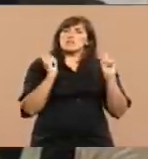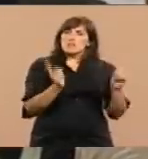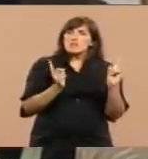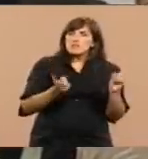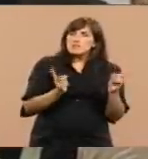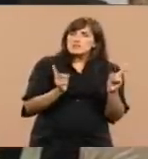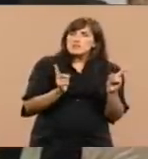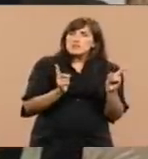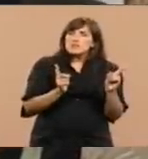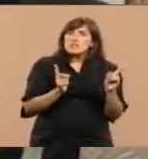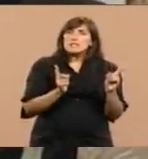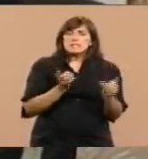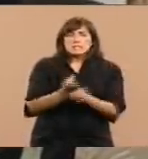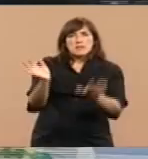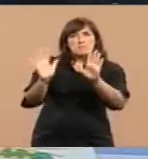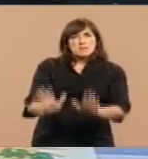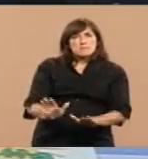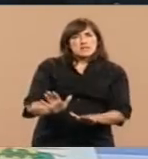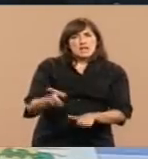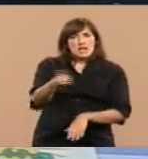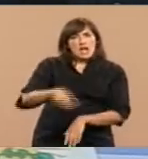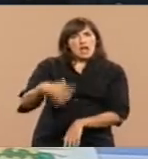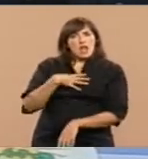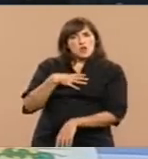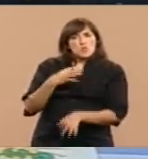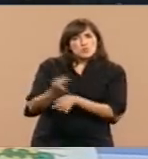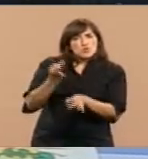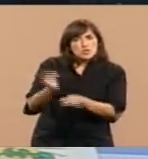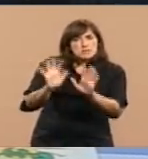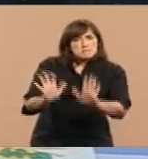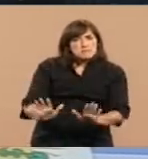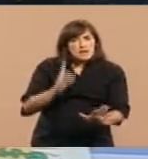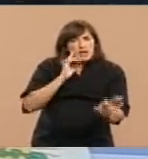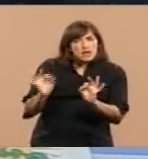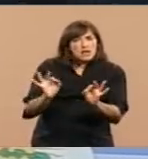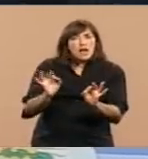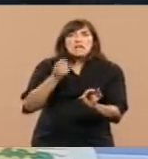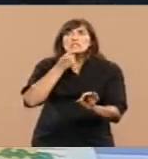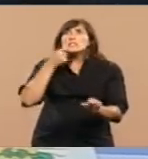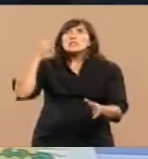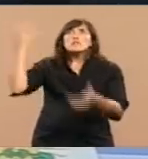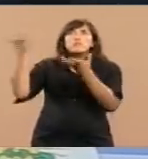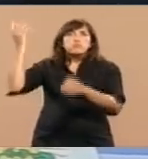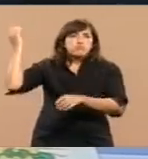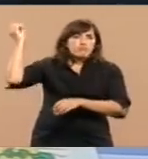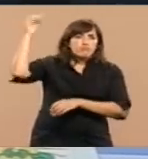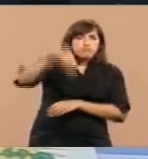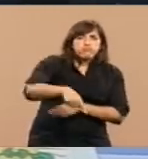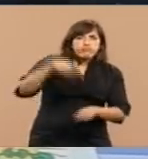entrenaban a los chicos para el caso de que hubiera un bombardeo o la ciudad